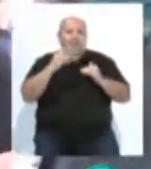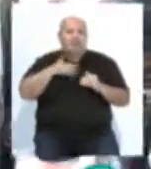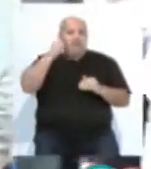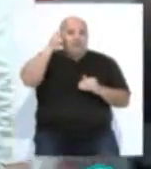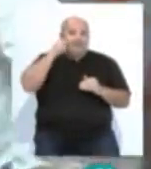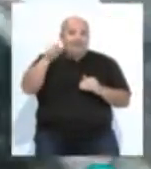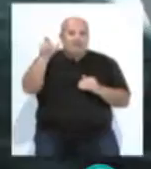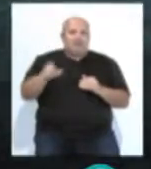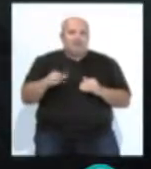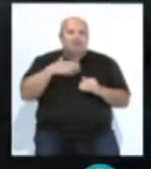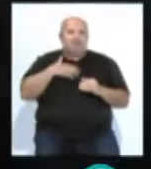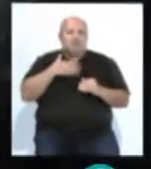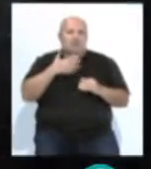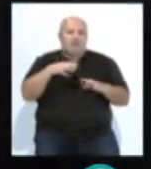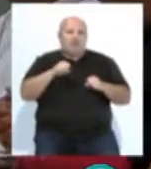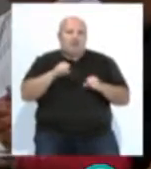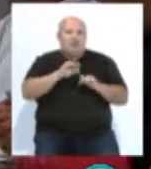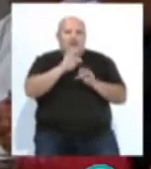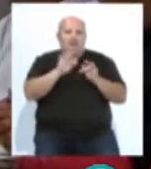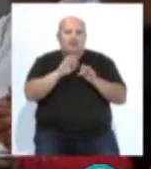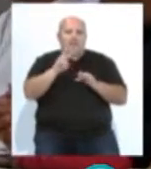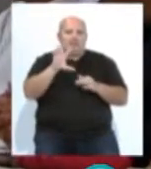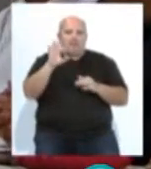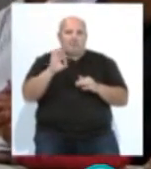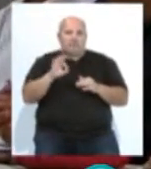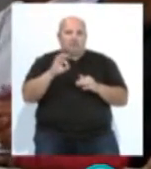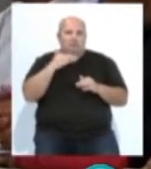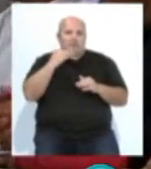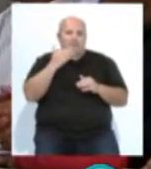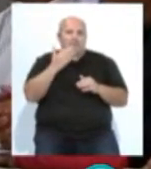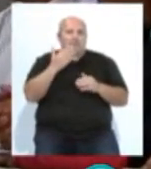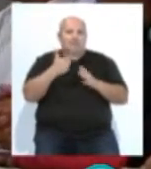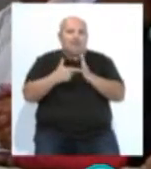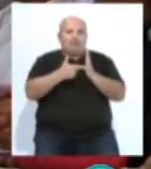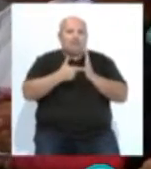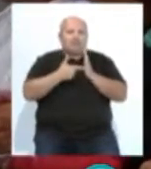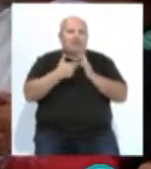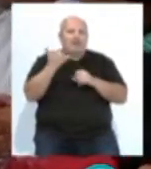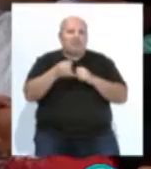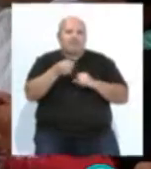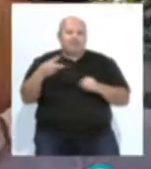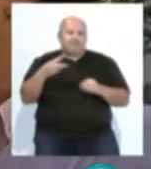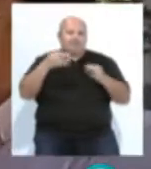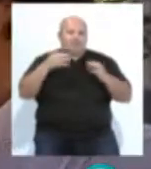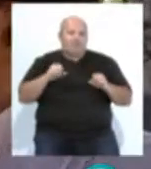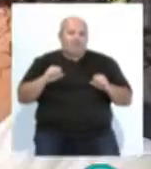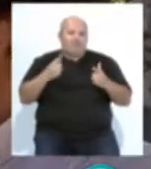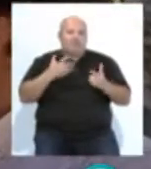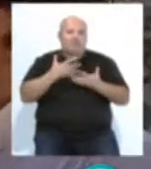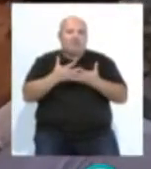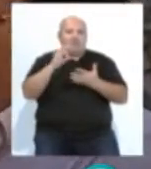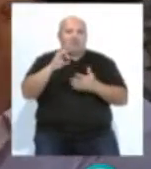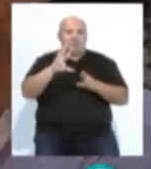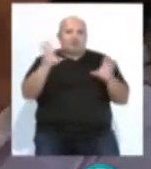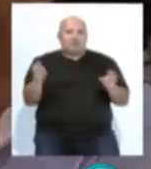esa hegemonía sobre San Juan de Dios hasta el 25% del escrutinio, donde el reparto de colores ya fue definitivo y ofrecía